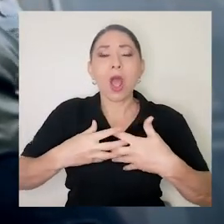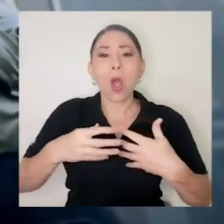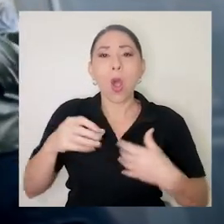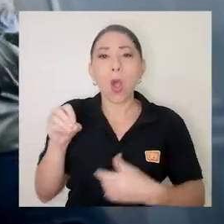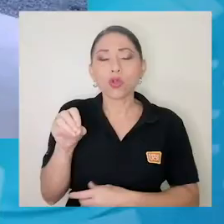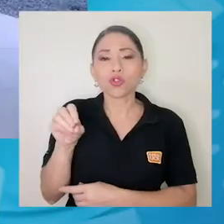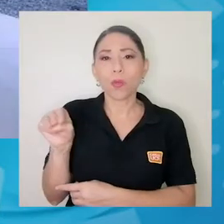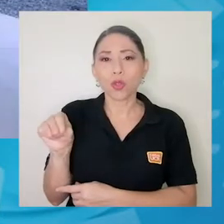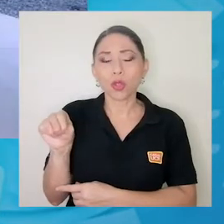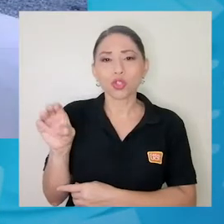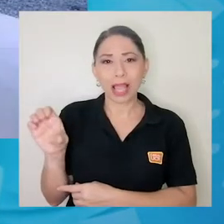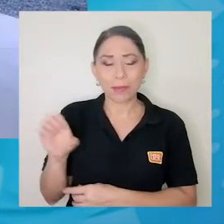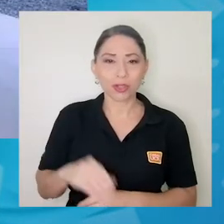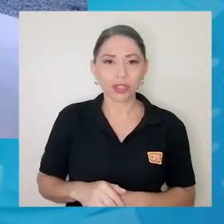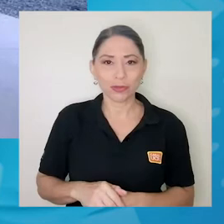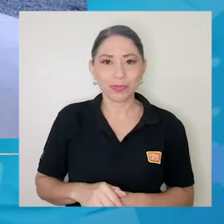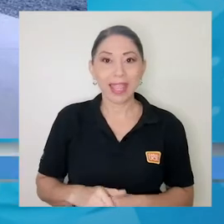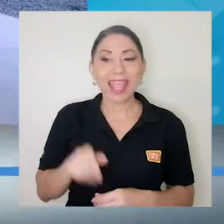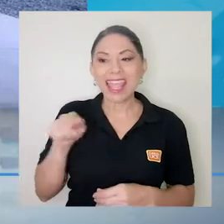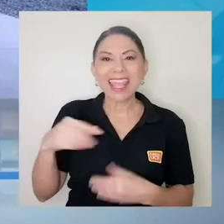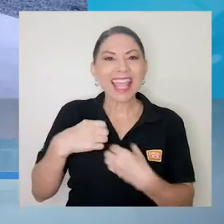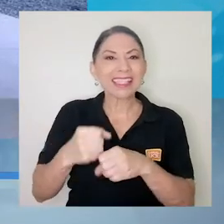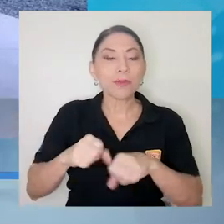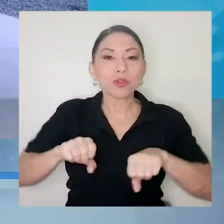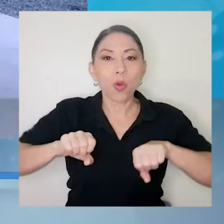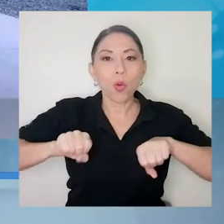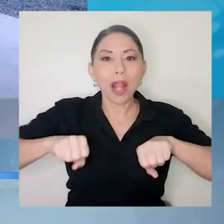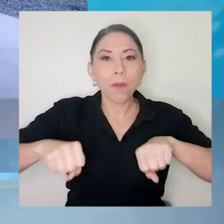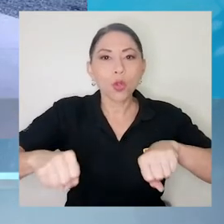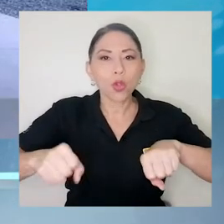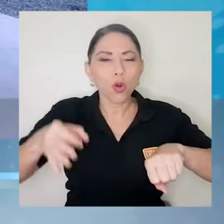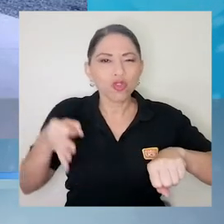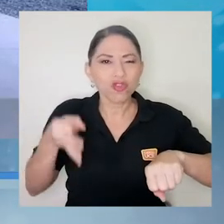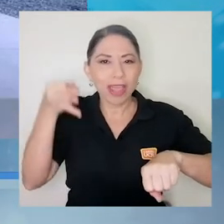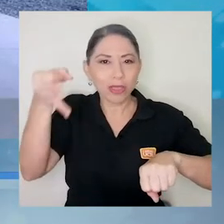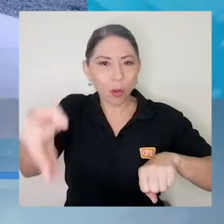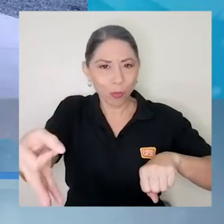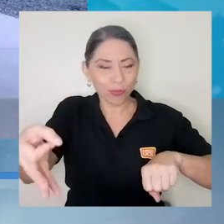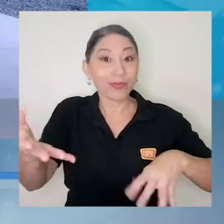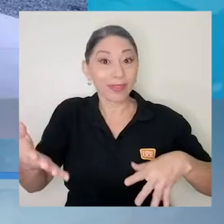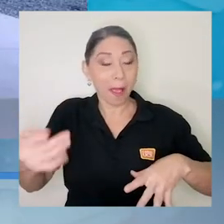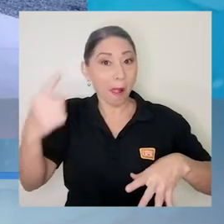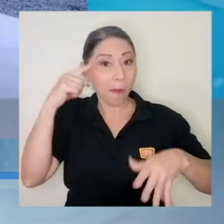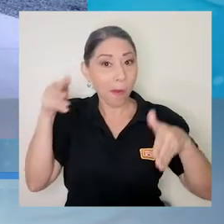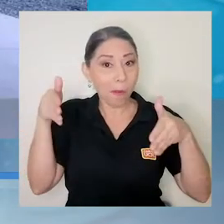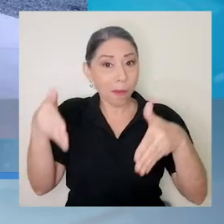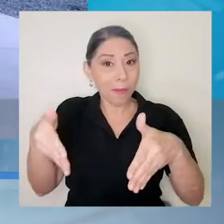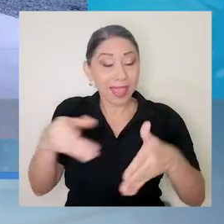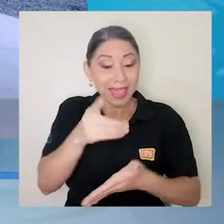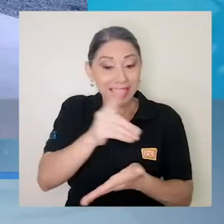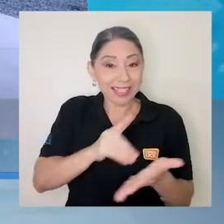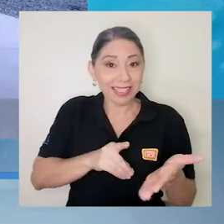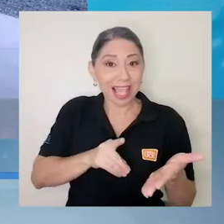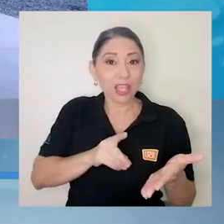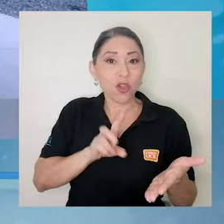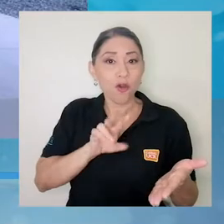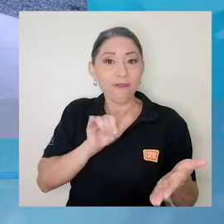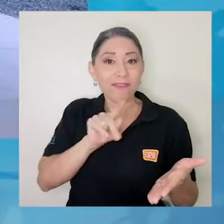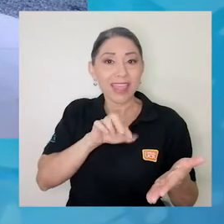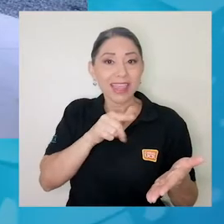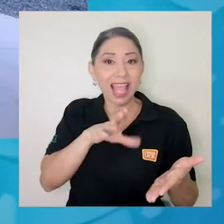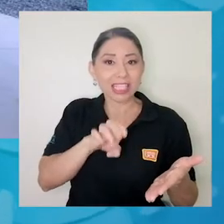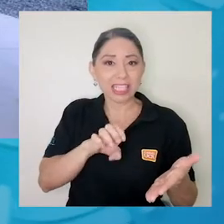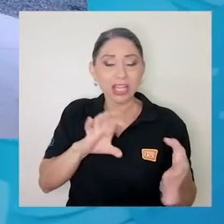Motorcycles y básicamente lo que hacemos es una moto retro futurista. Entonces unimos el diseño vintage